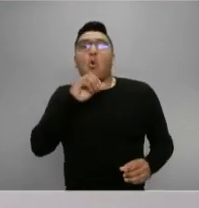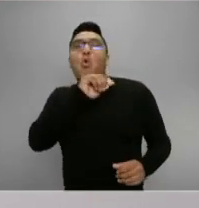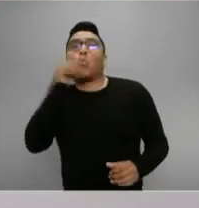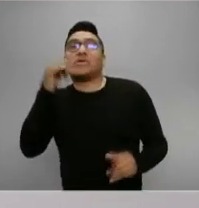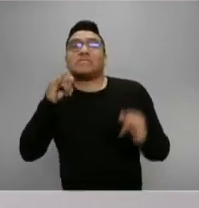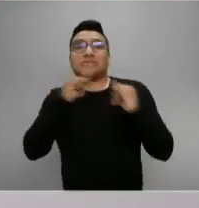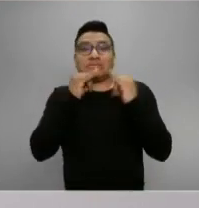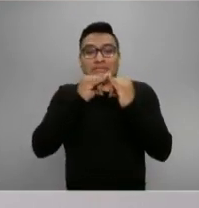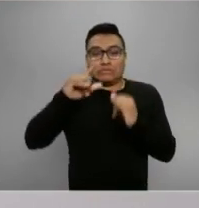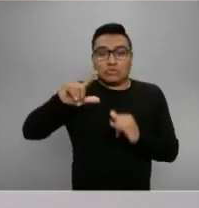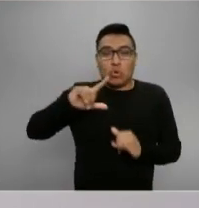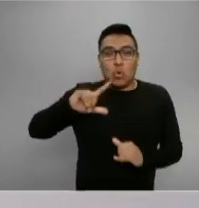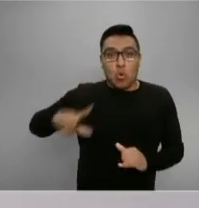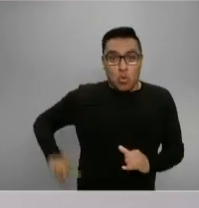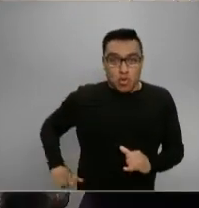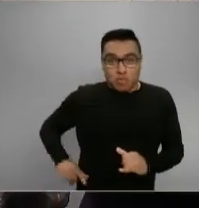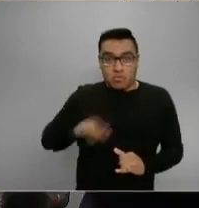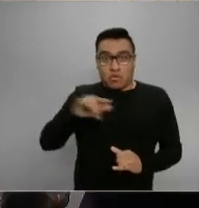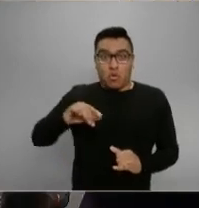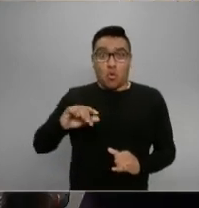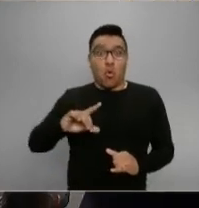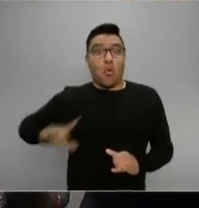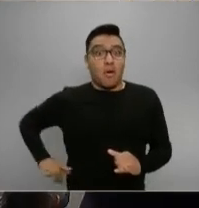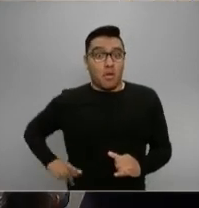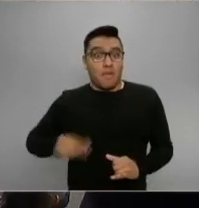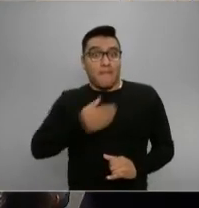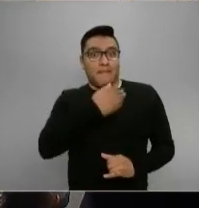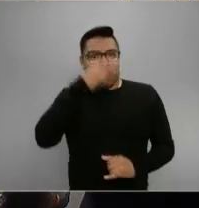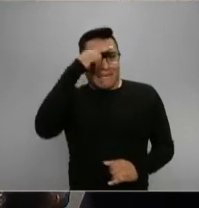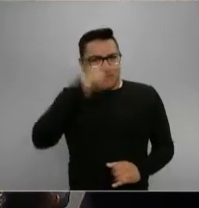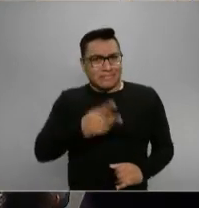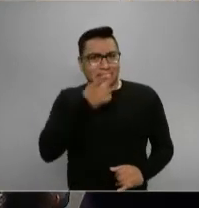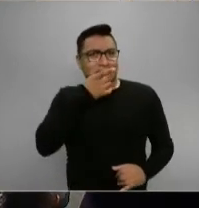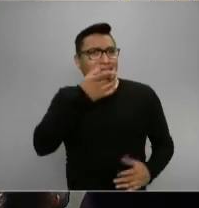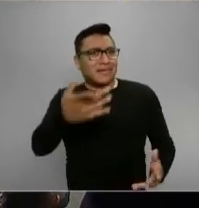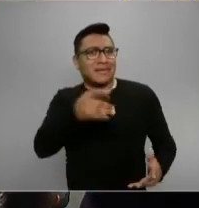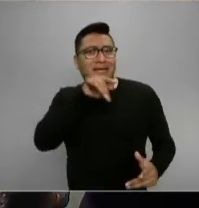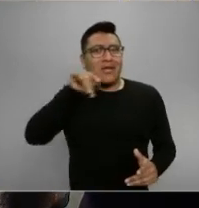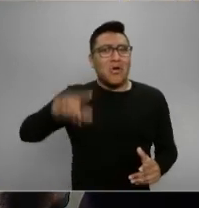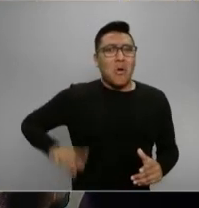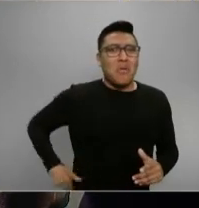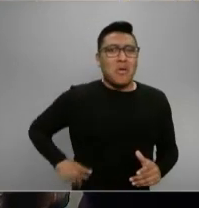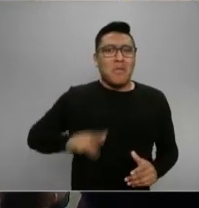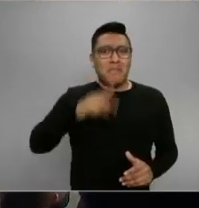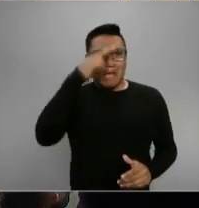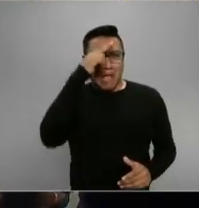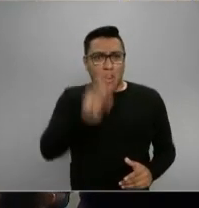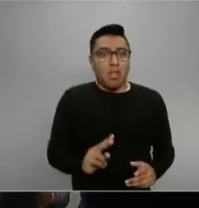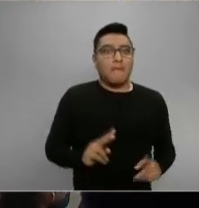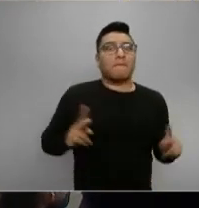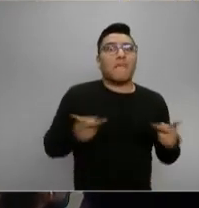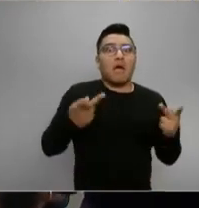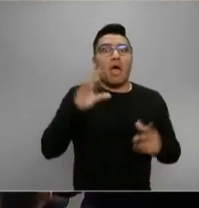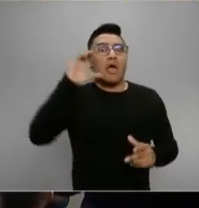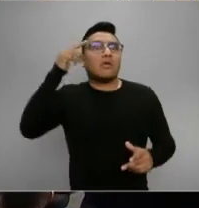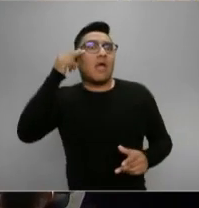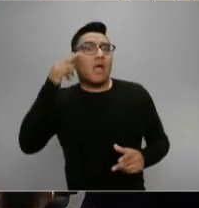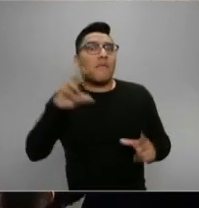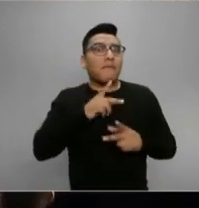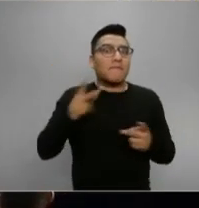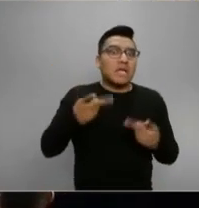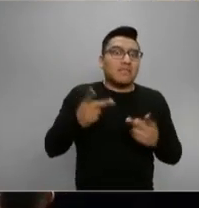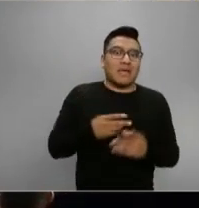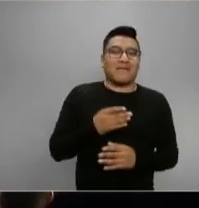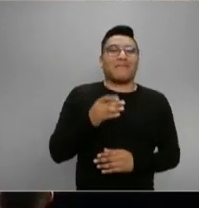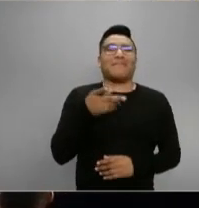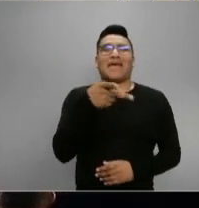pero es en todo caso del gobierno mexicano, que se pone a venderle a China. En febrero, Álvaro. ¿En febrero? No, no, en febrero, el año pasado,